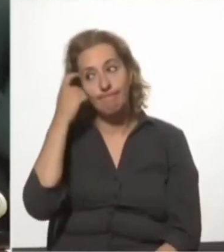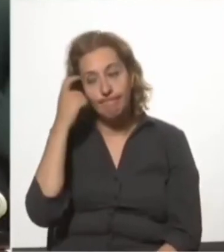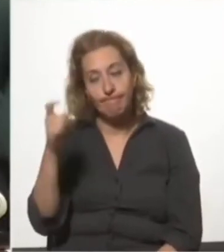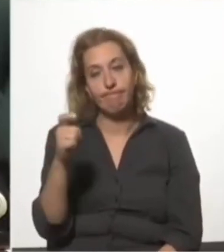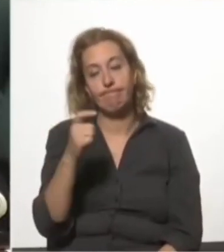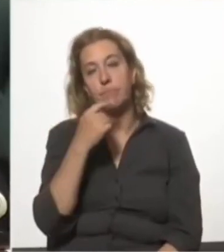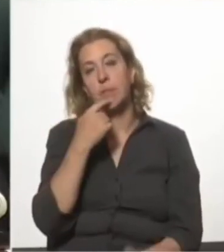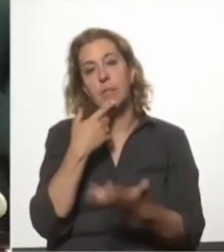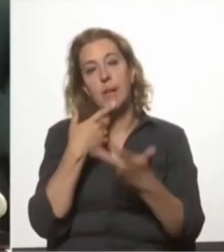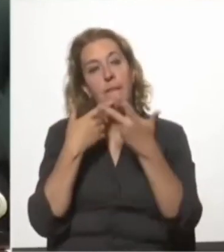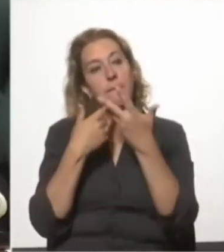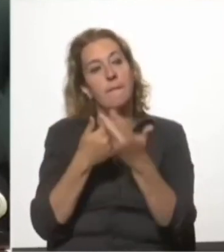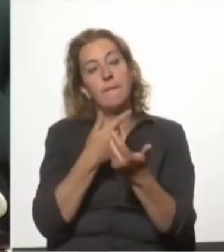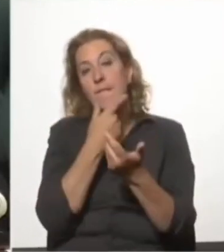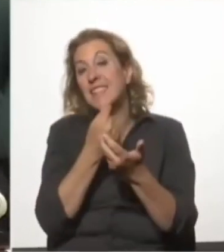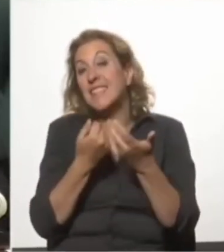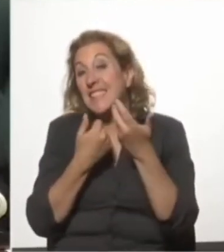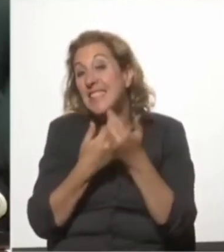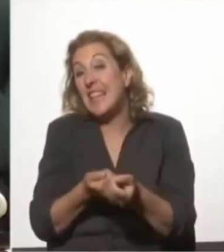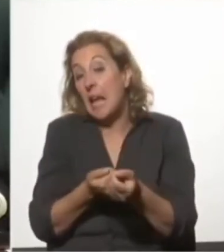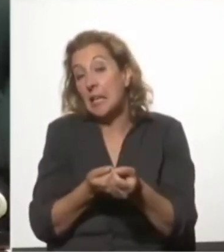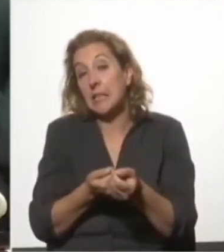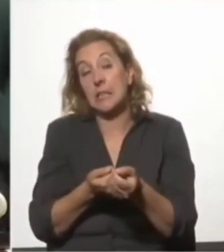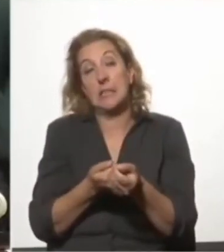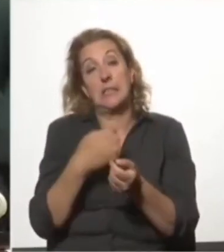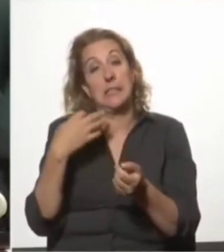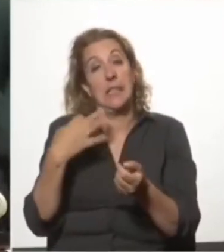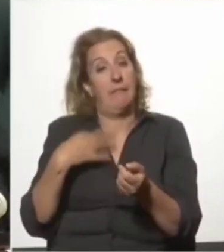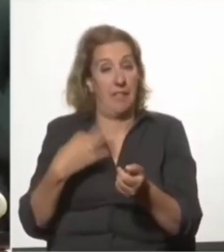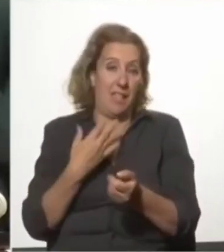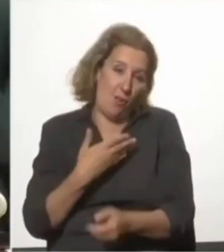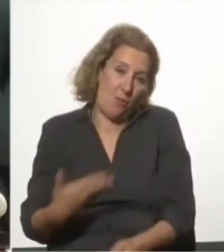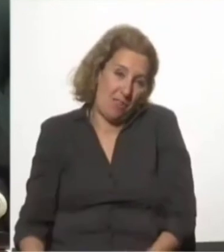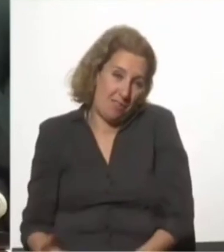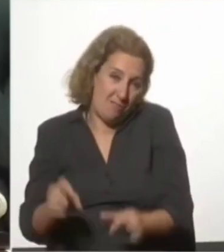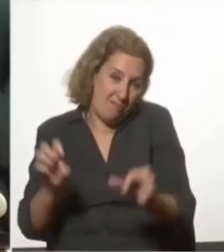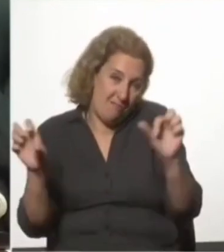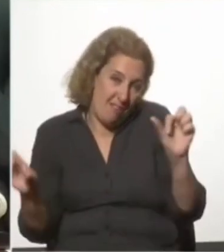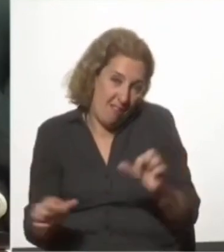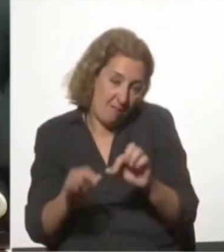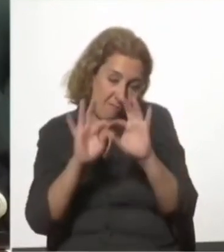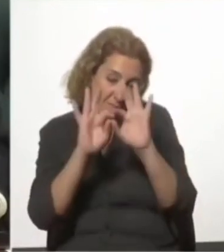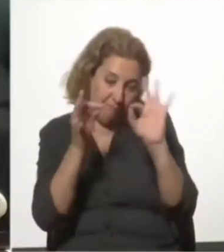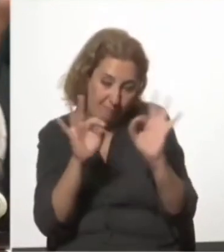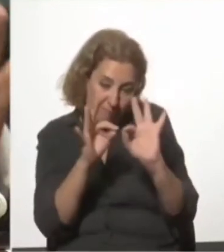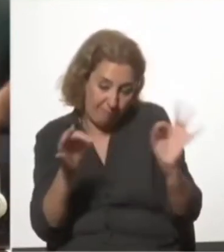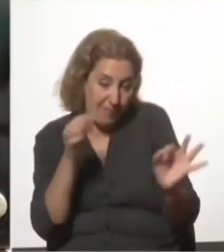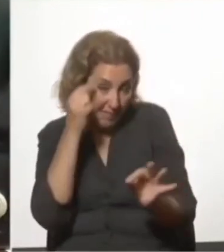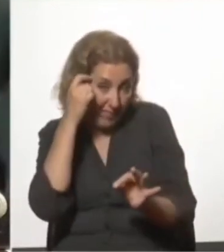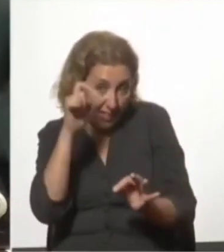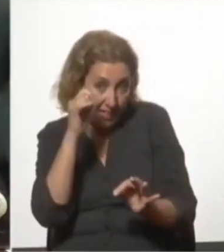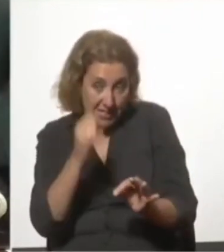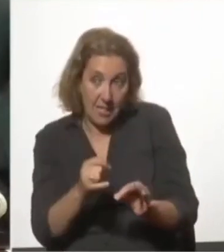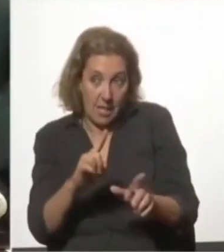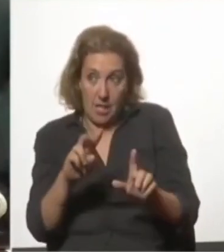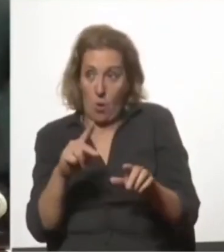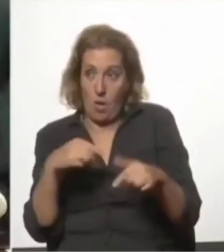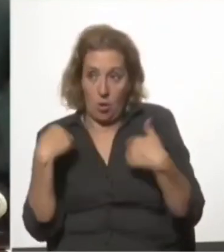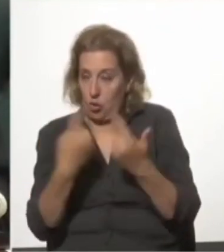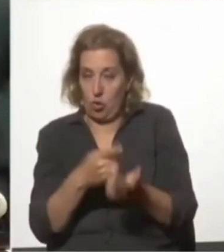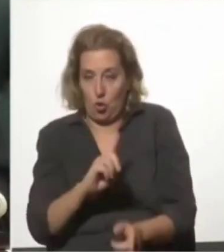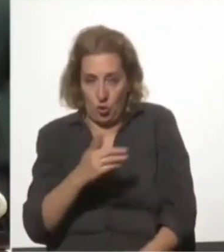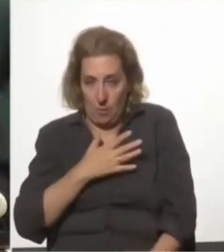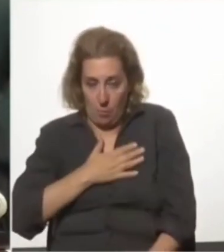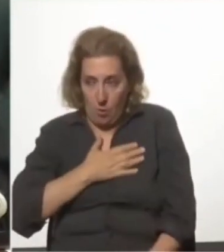facilitarle la vida al gobierno es hagan una formulación con esta intención, que de todas maneras nosotros no compartimos,